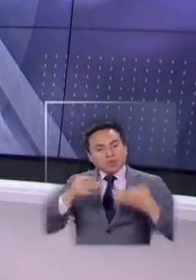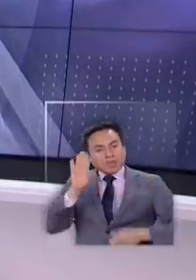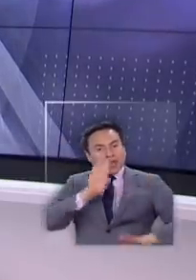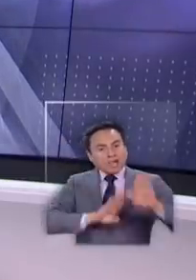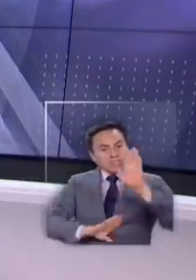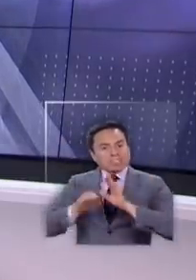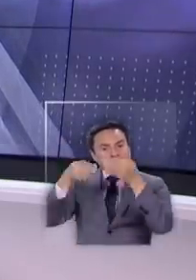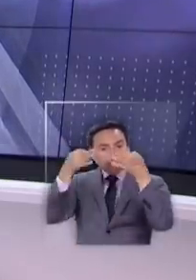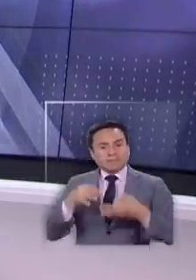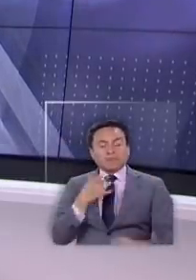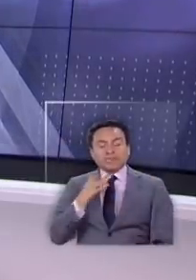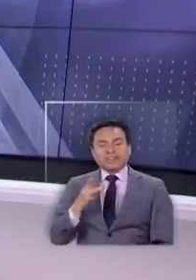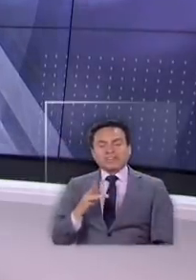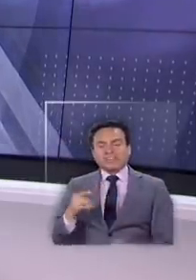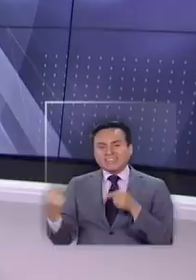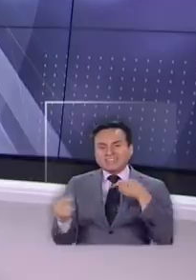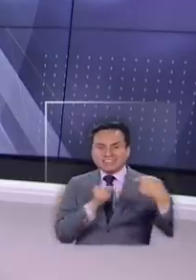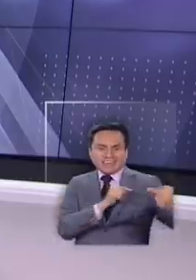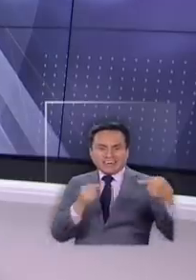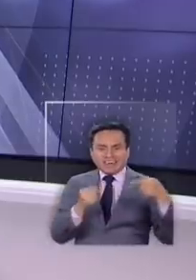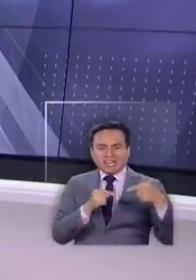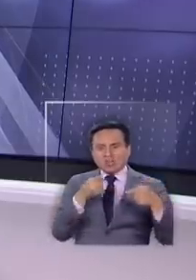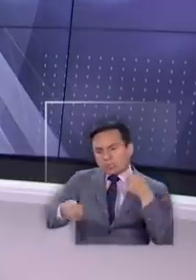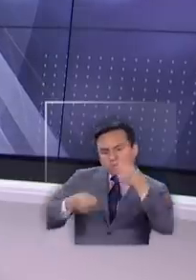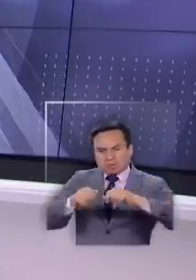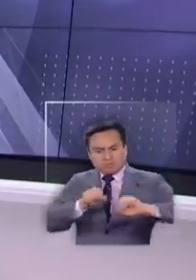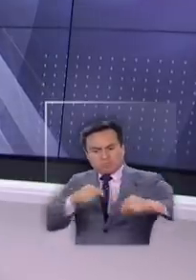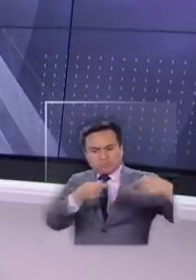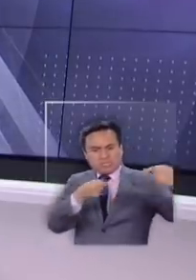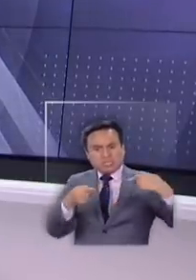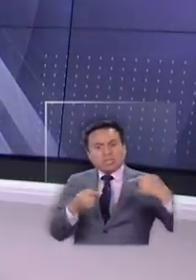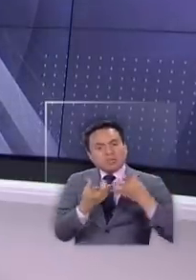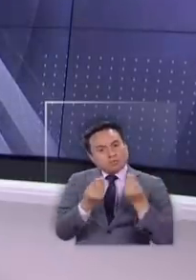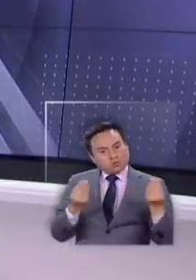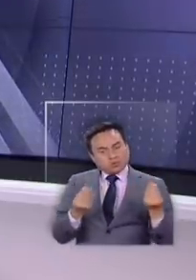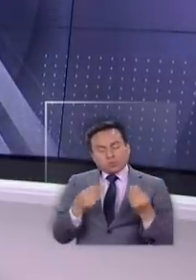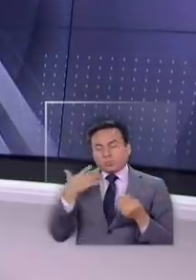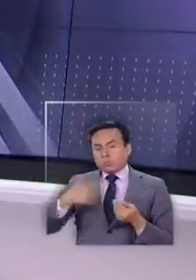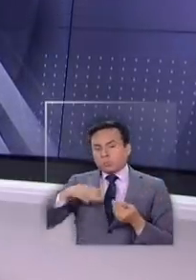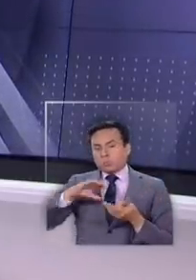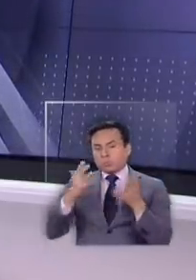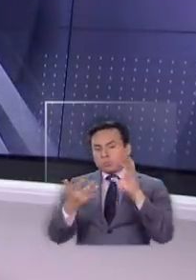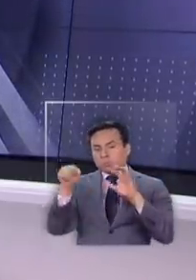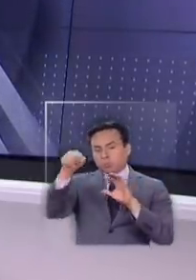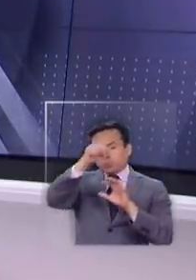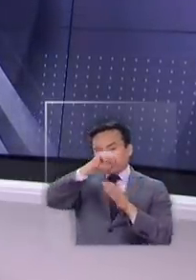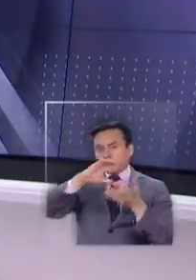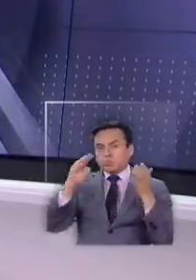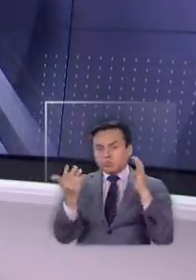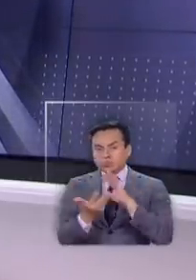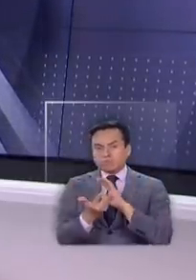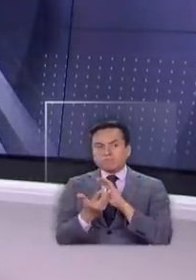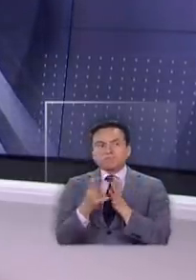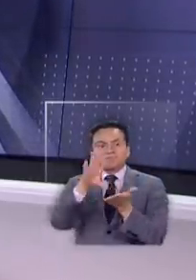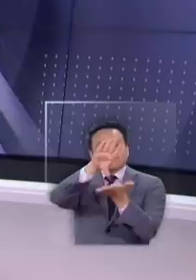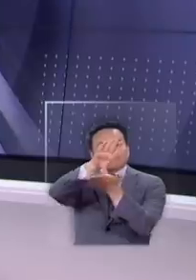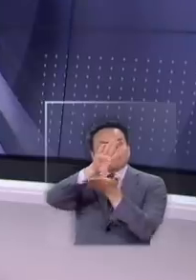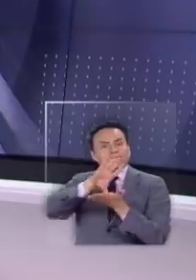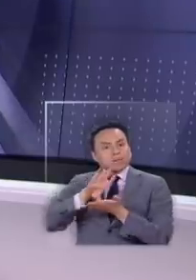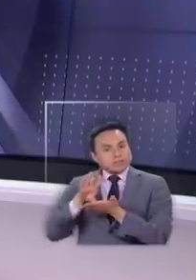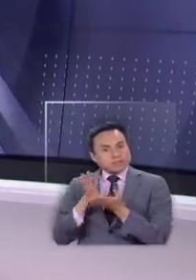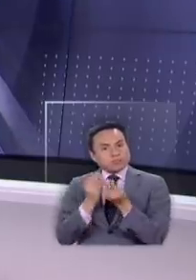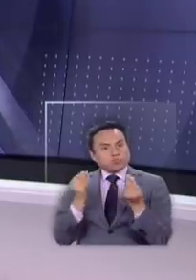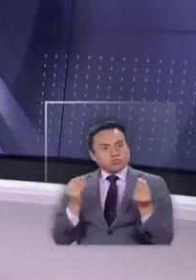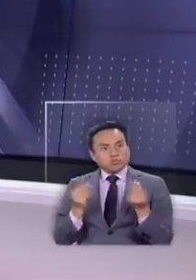cual. Porque es que la llamada guerra de insumos parece estar bastante desatada en muchas partes del mundo. Varios países